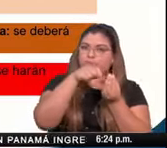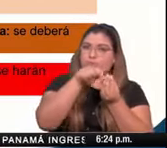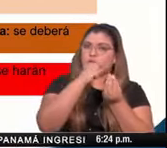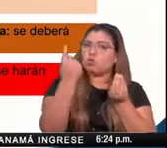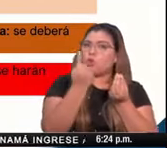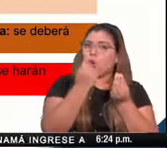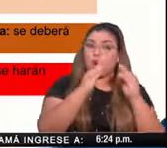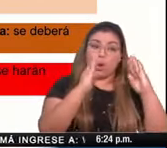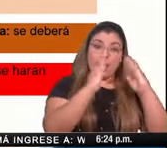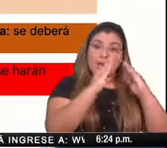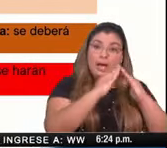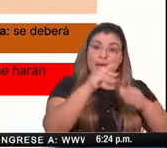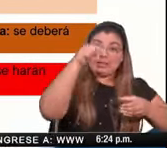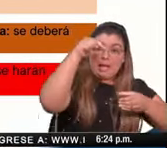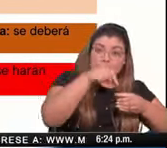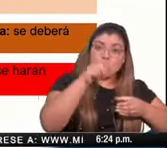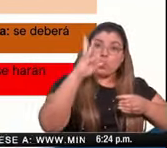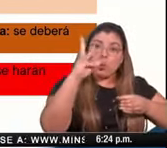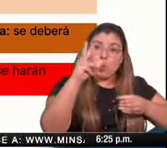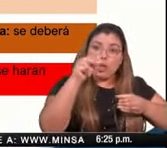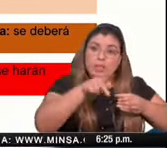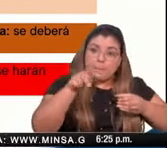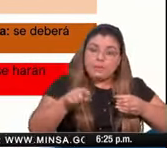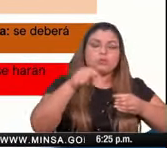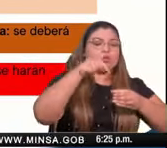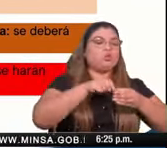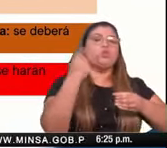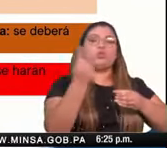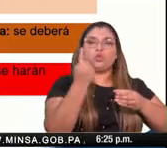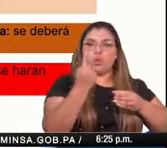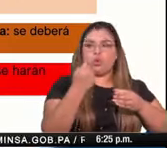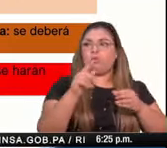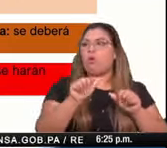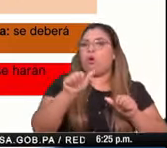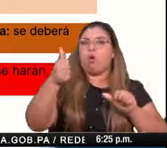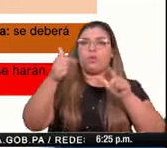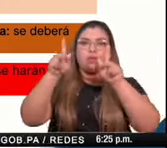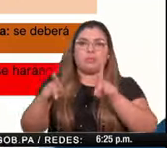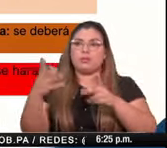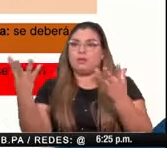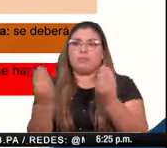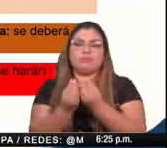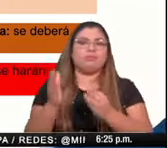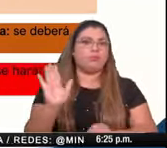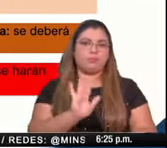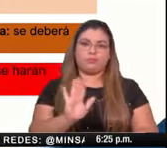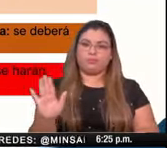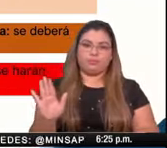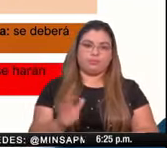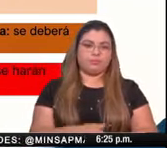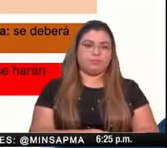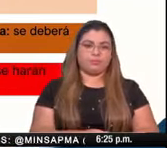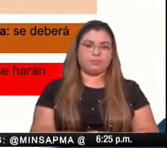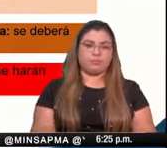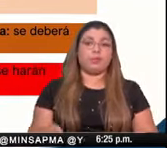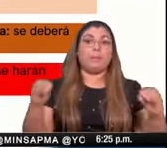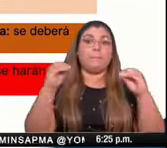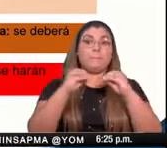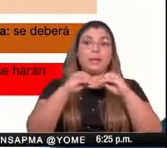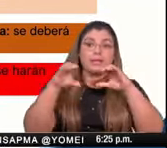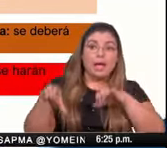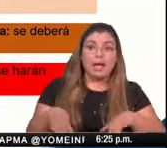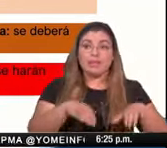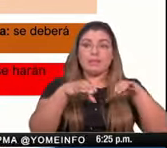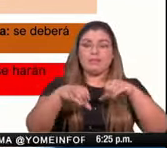momento se comunica la gravedad de la situación a toda la población y se intensifican las actividades